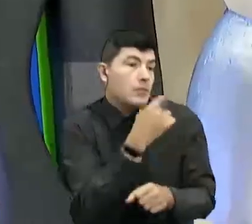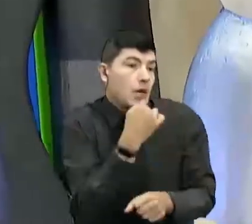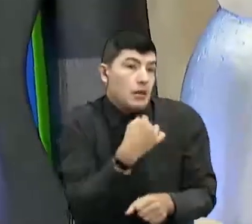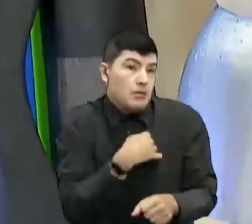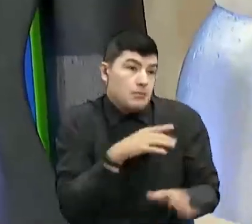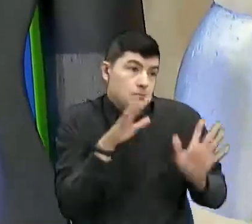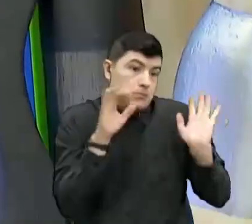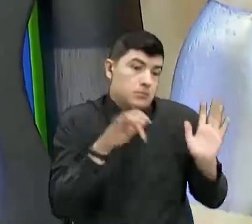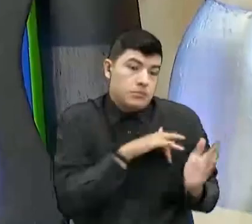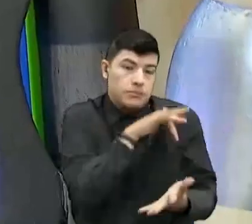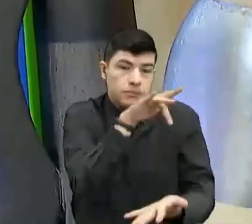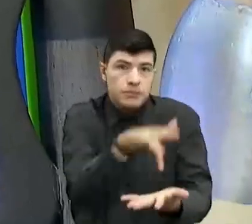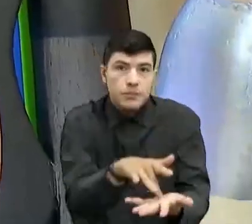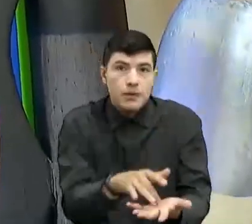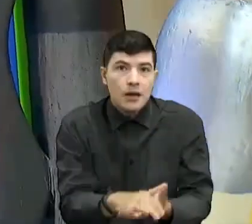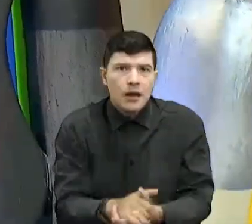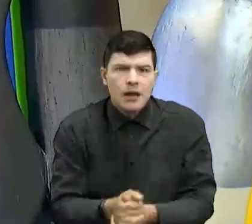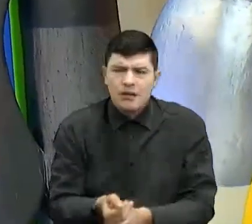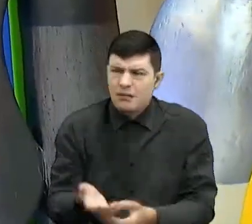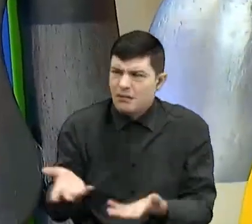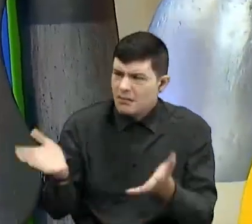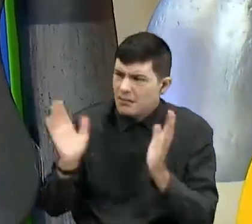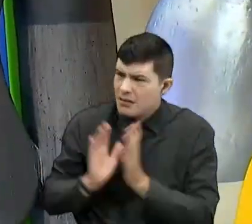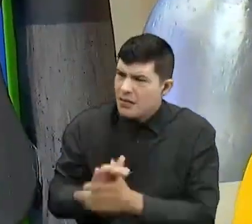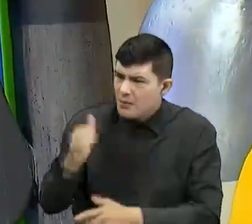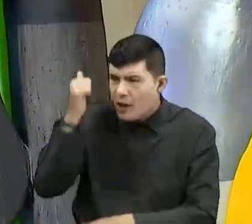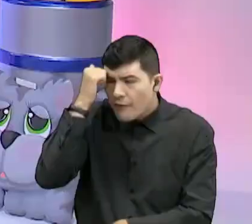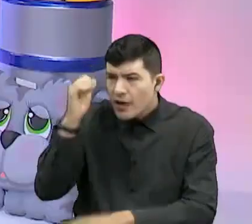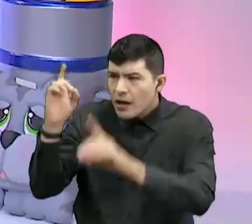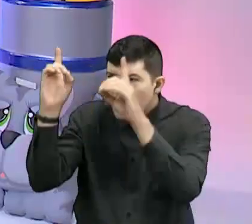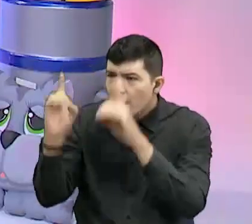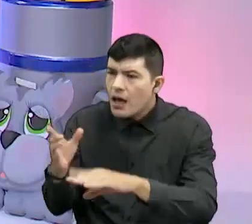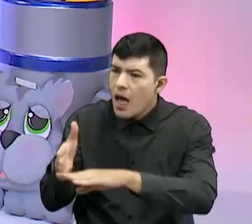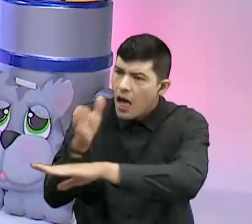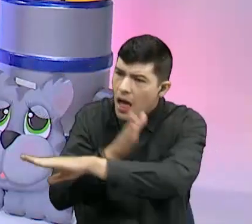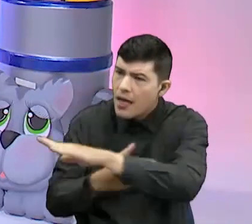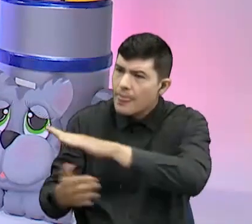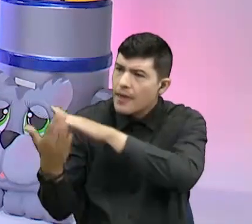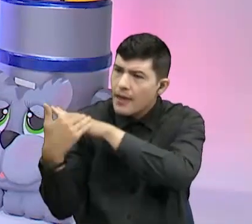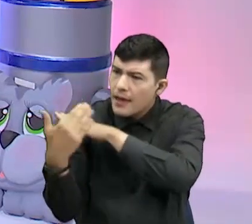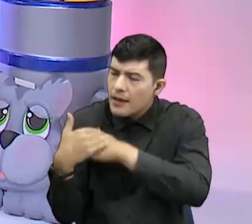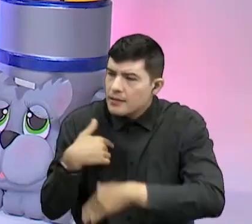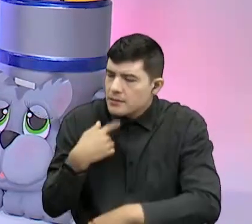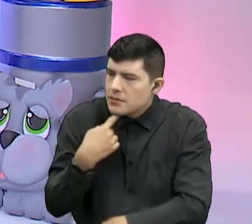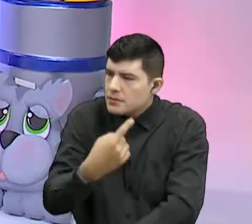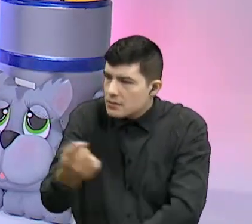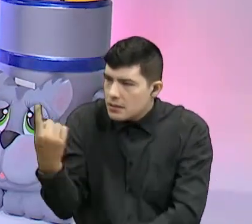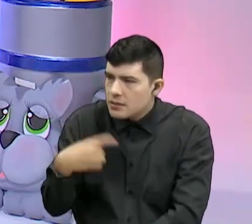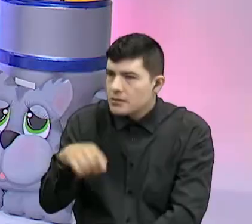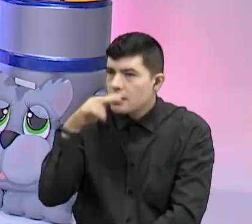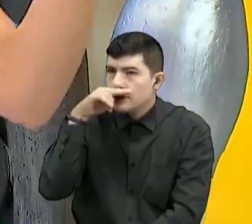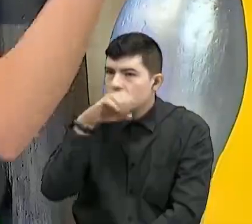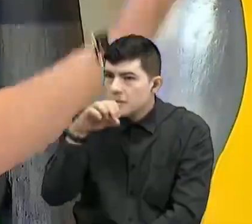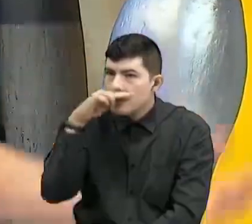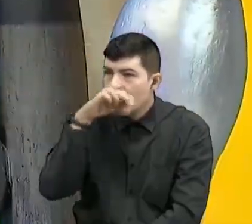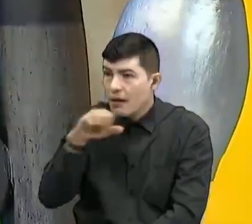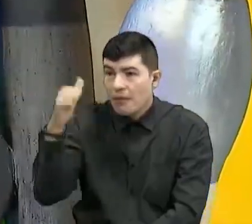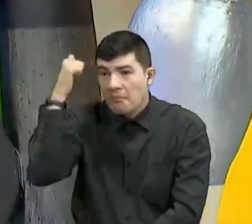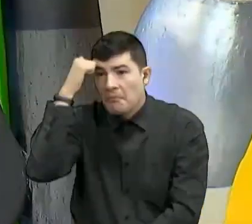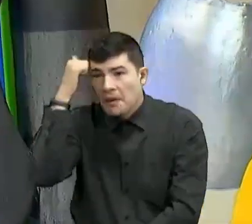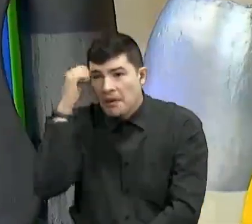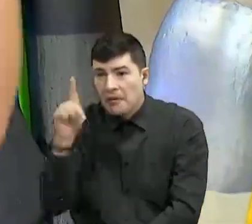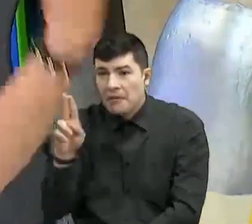Oiga, estos profesores, Ala, toman decisiones, tienen que avisarle a uno al men, imagínese, yo diciéndole a los niños, dice que el profe